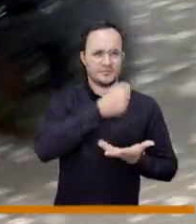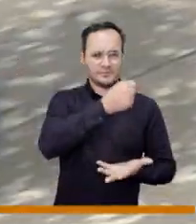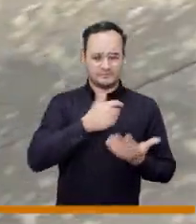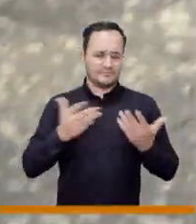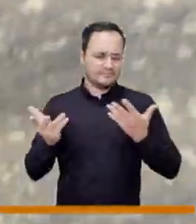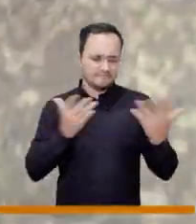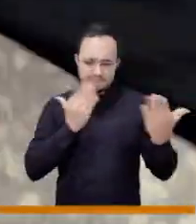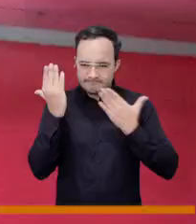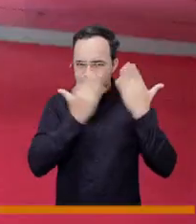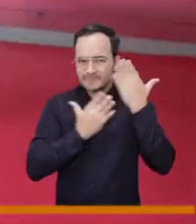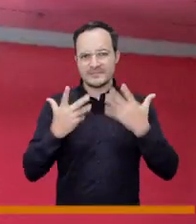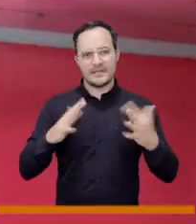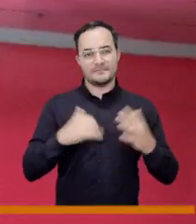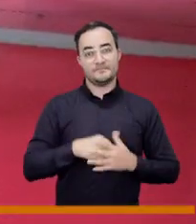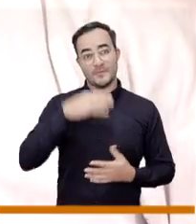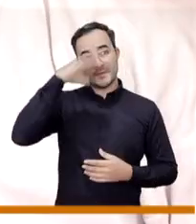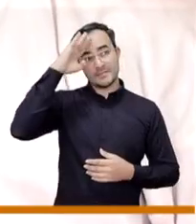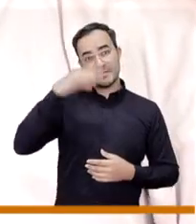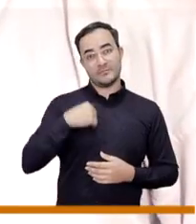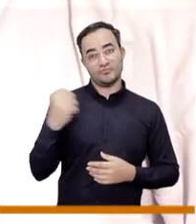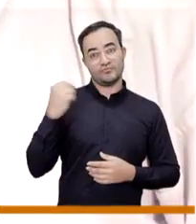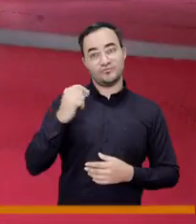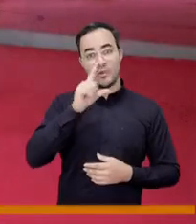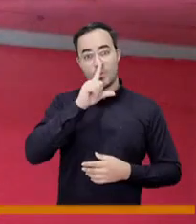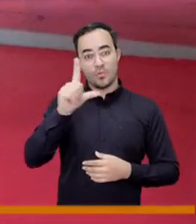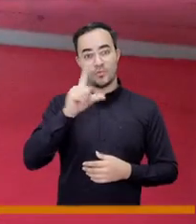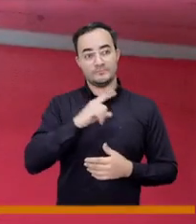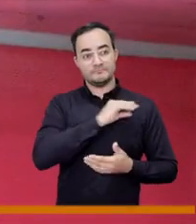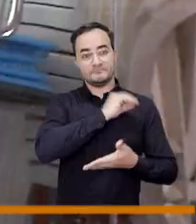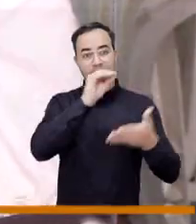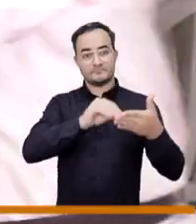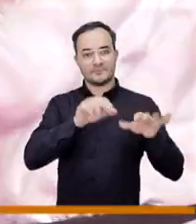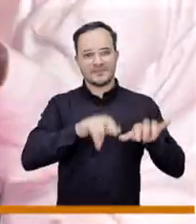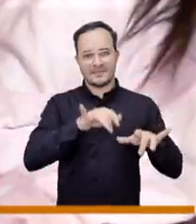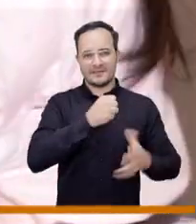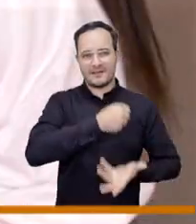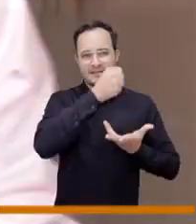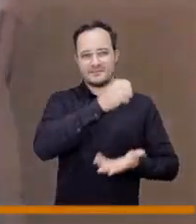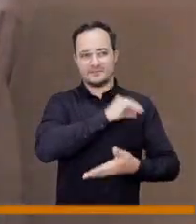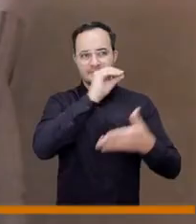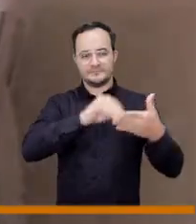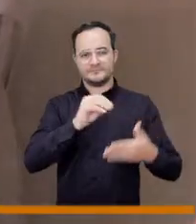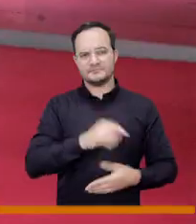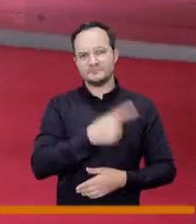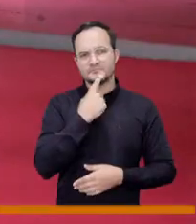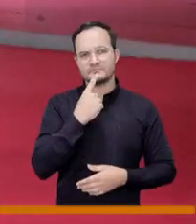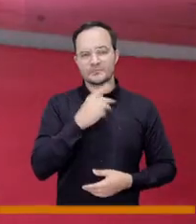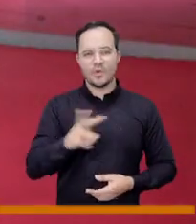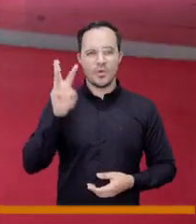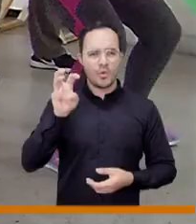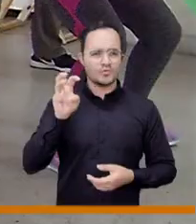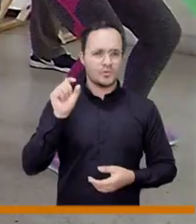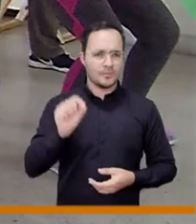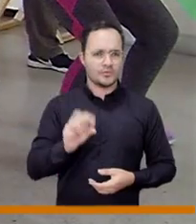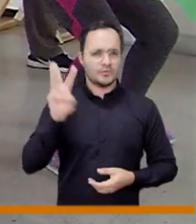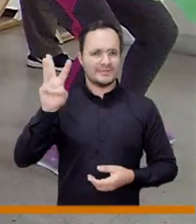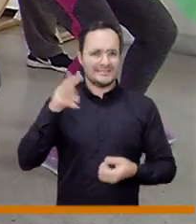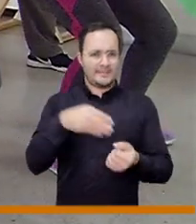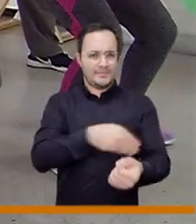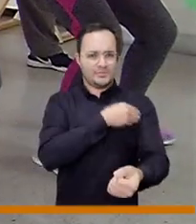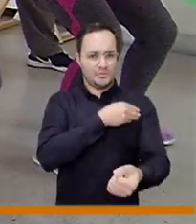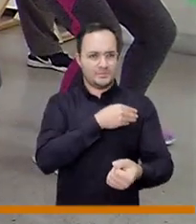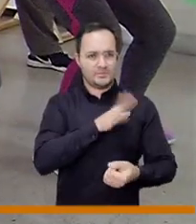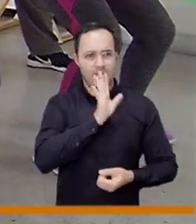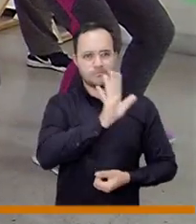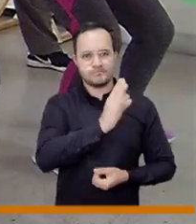a julio que es el último el último informe que ha montado la secretaría de hacienda hay 8.3 billones de